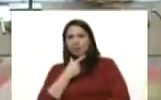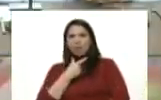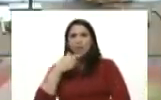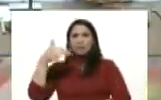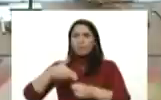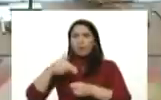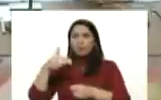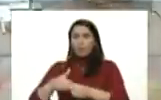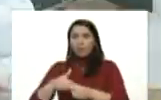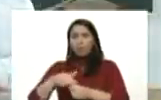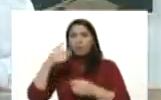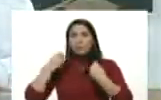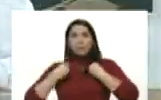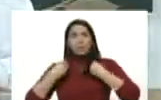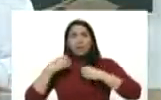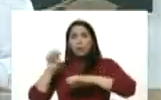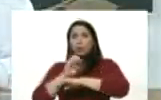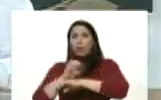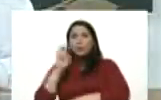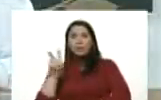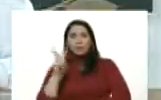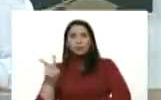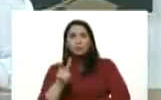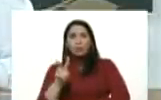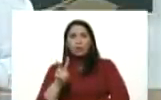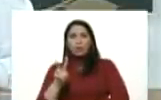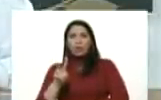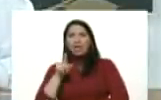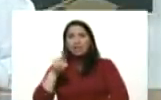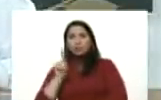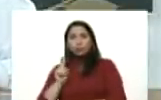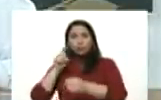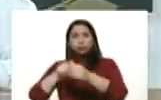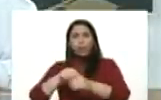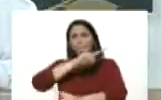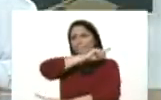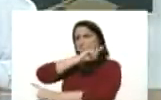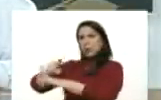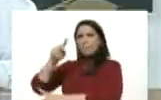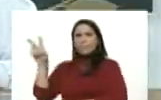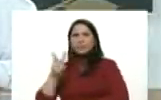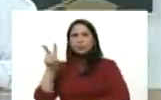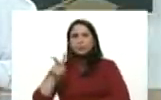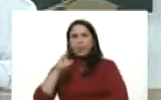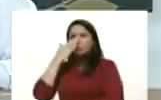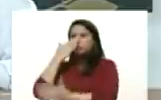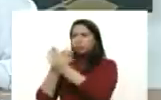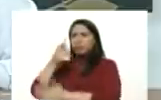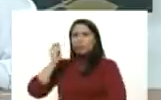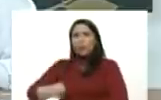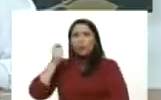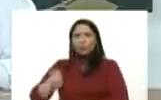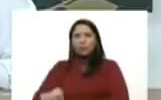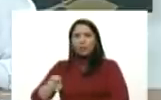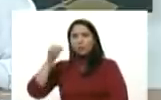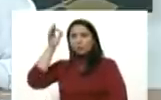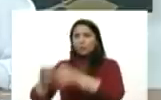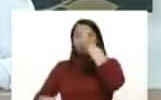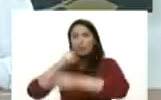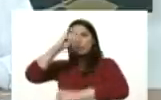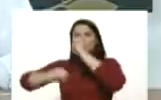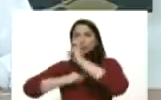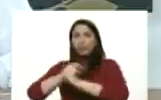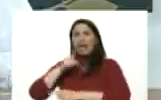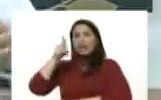gasolina y la vida económica de Venezuela forma parte de la demanda de Venezuela la corte penal internacional y allá los vamos a